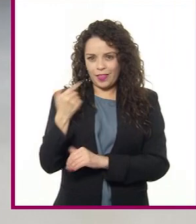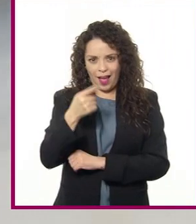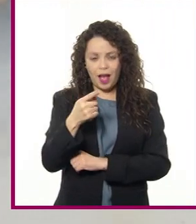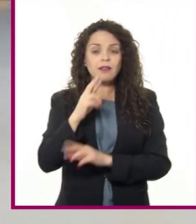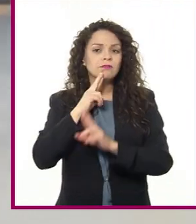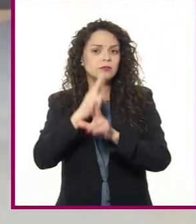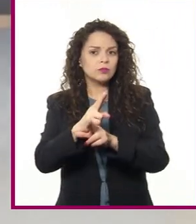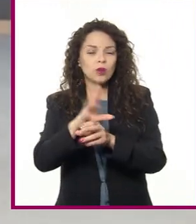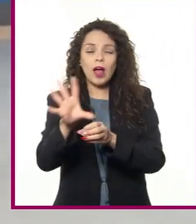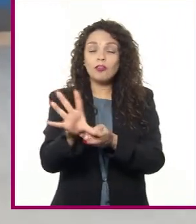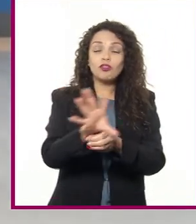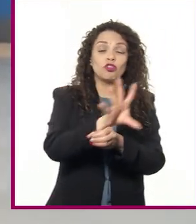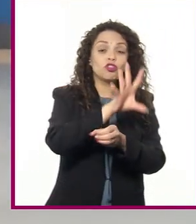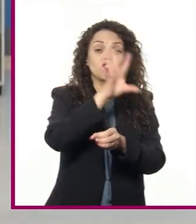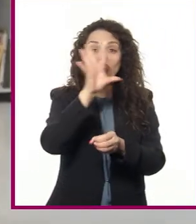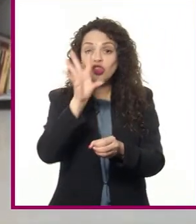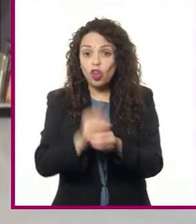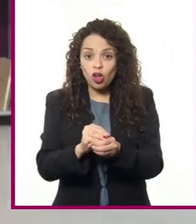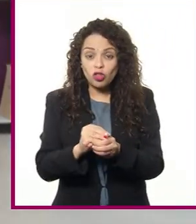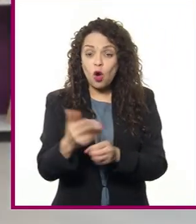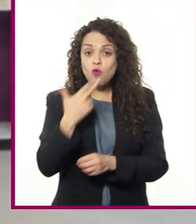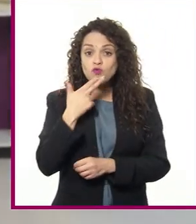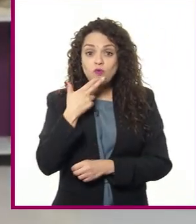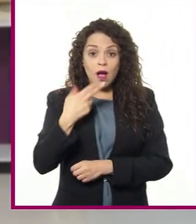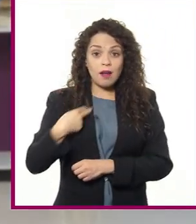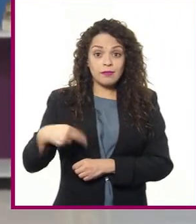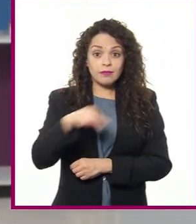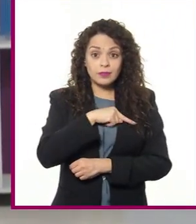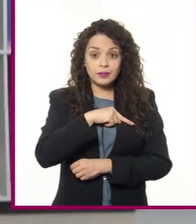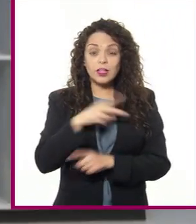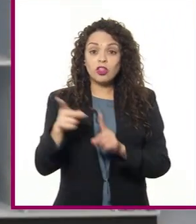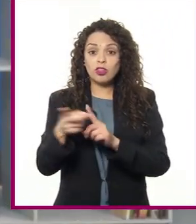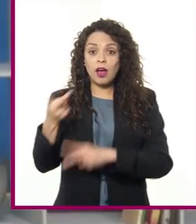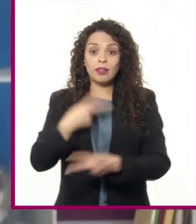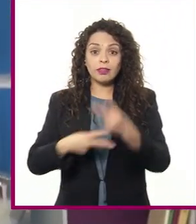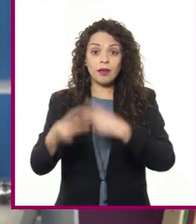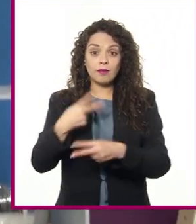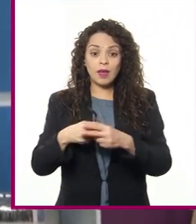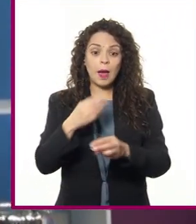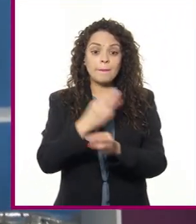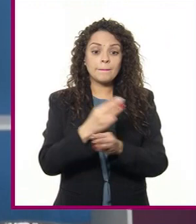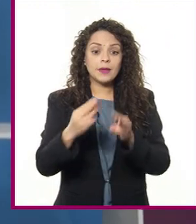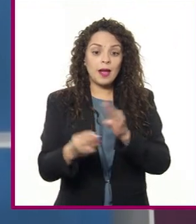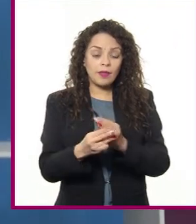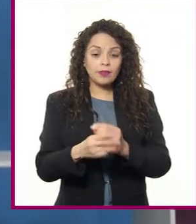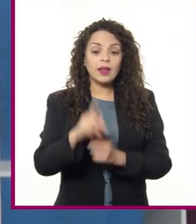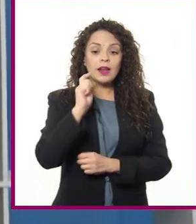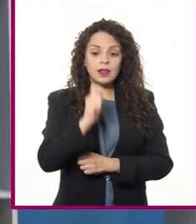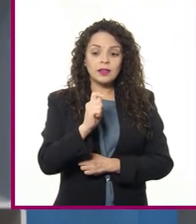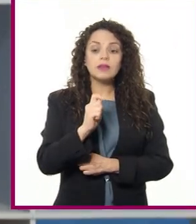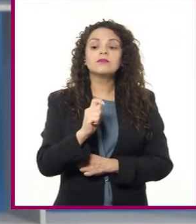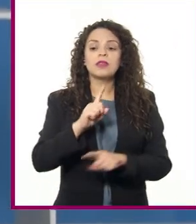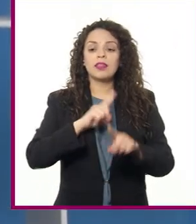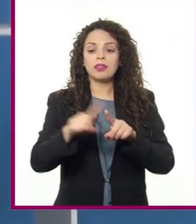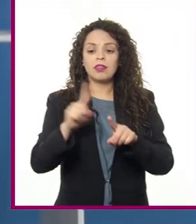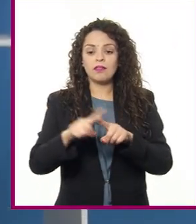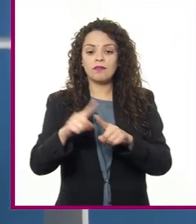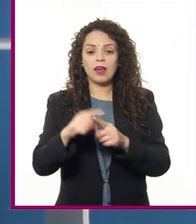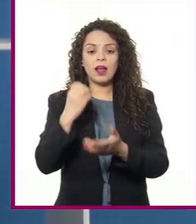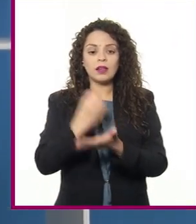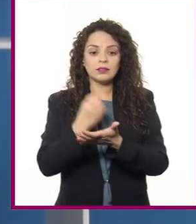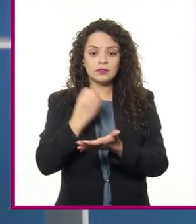todo, absolutamente todo lo que utilizamos tiene su origen en los recursos que se obtienen por medio de las actividades